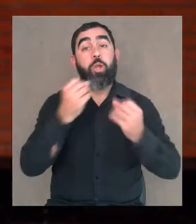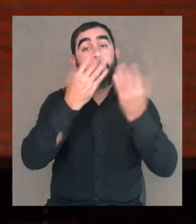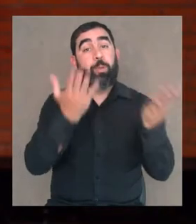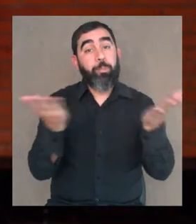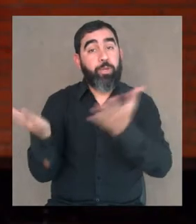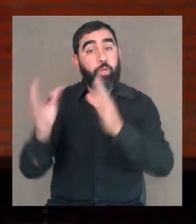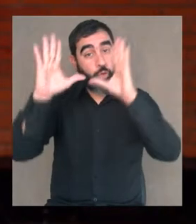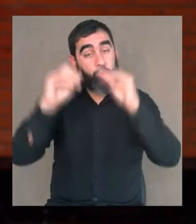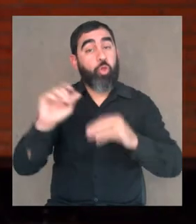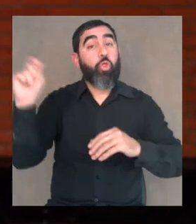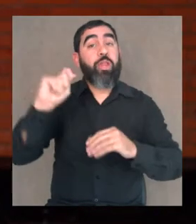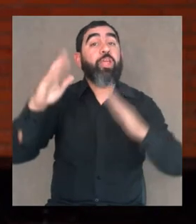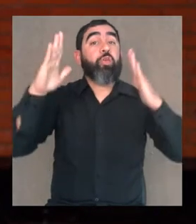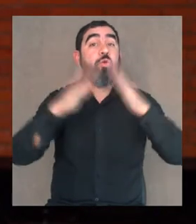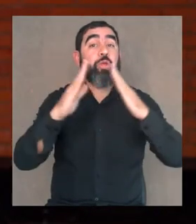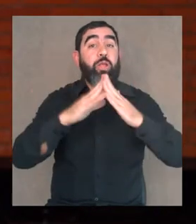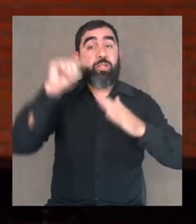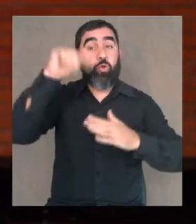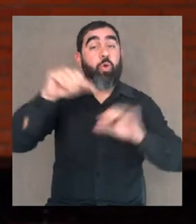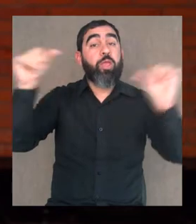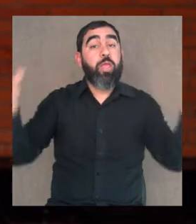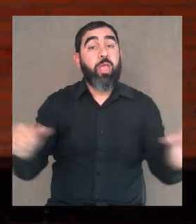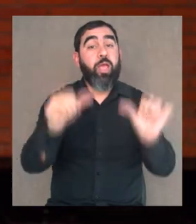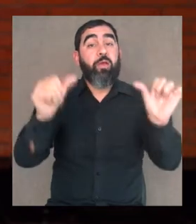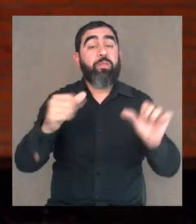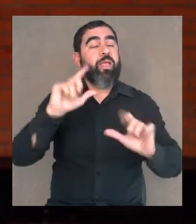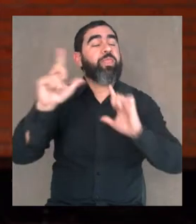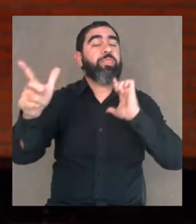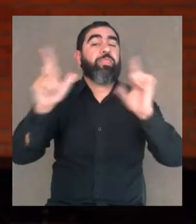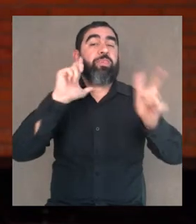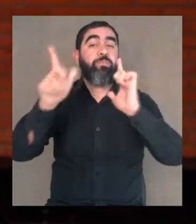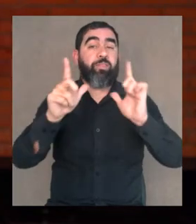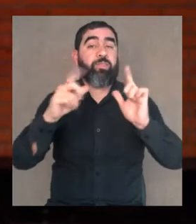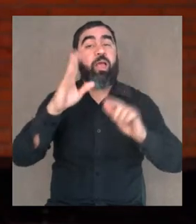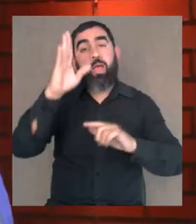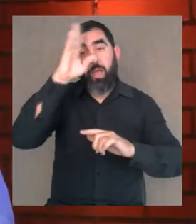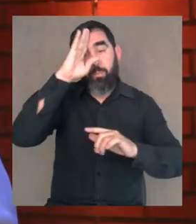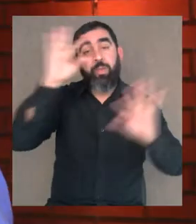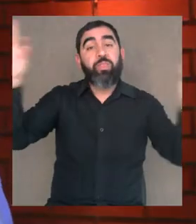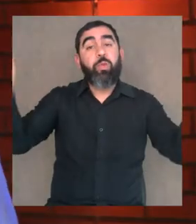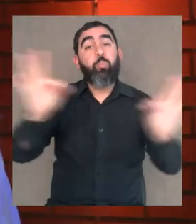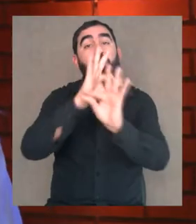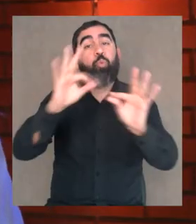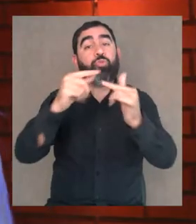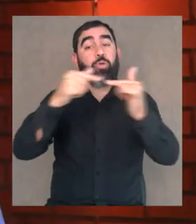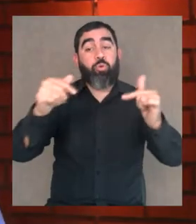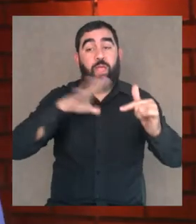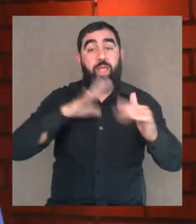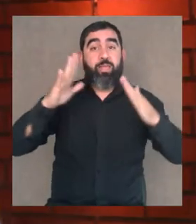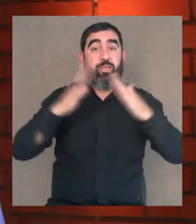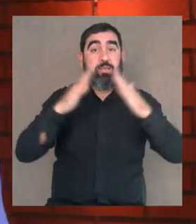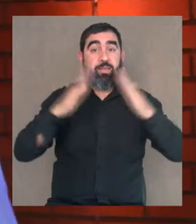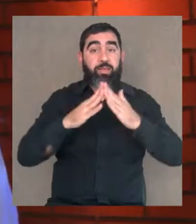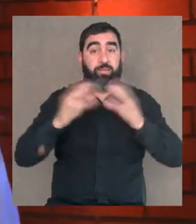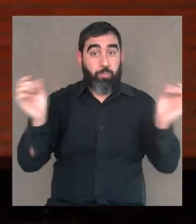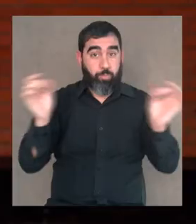Hola, bienvenidos y bienvenidas a Recreo en Casa. Hoy tenemos una actividad muy divertida. Vamos a aprender a hacer música con elementos